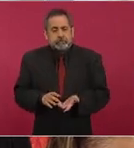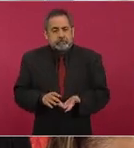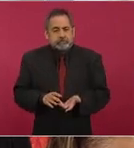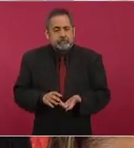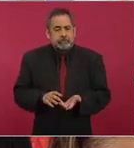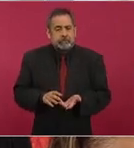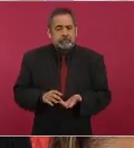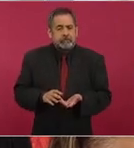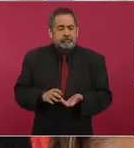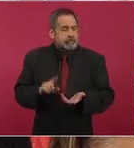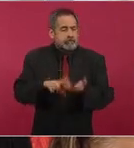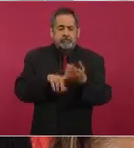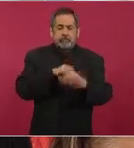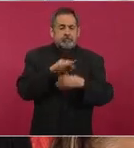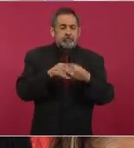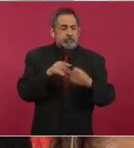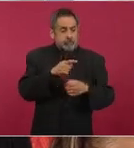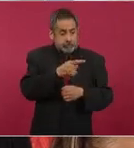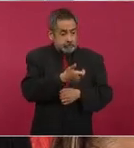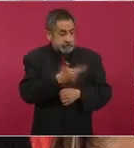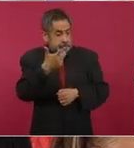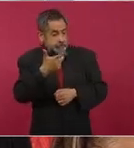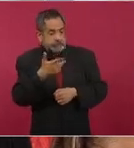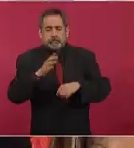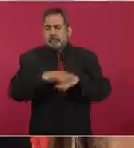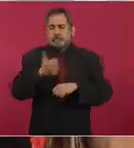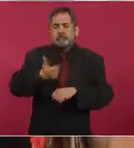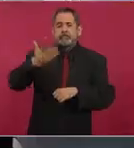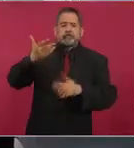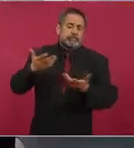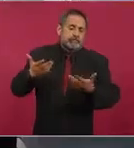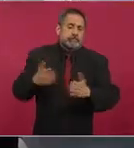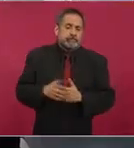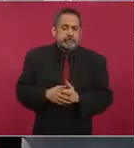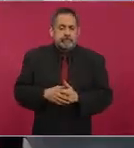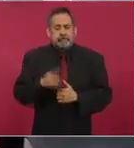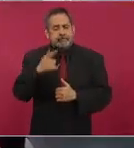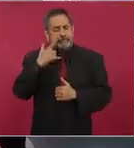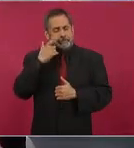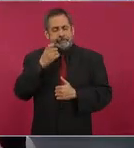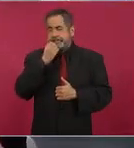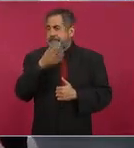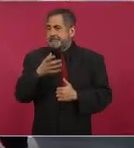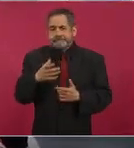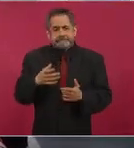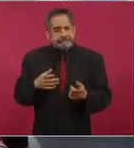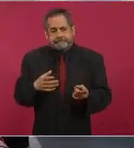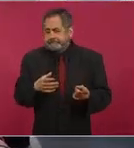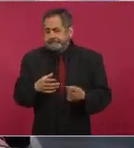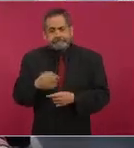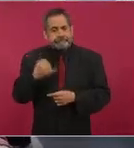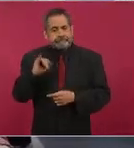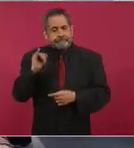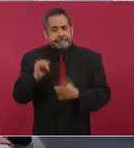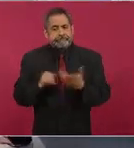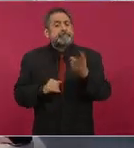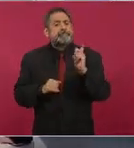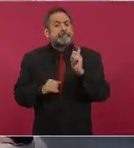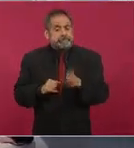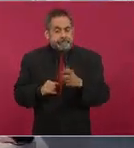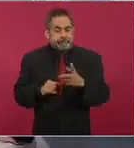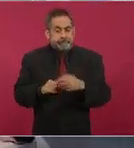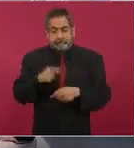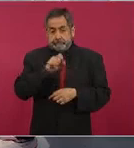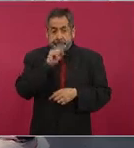precio del transporte público y lo curioso del caso es también que en